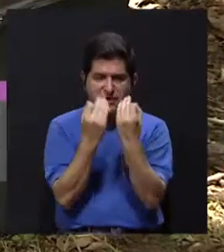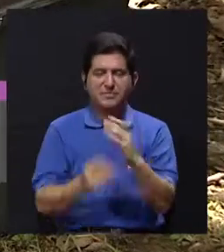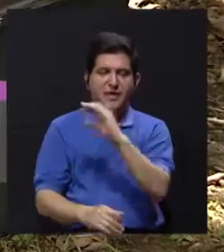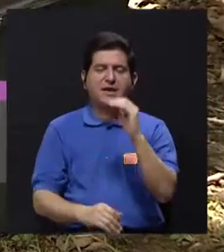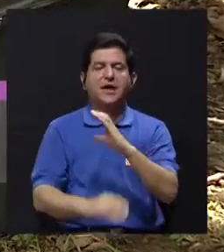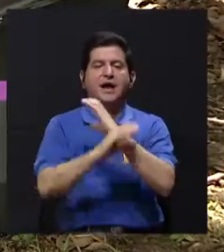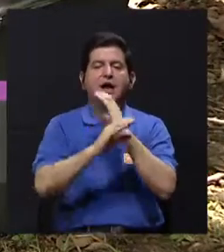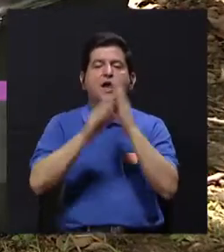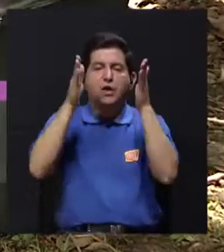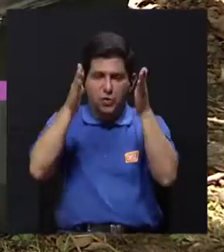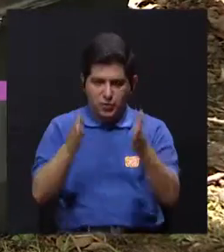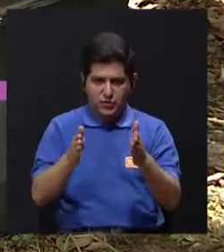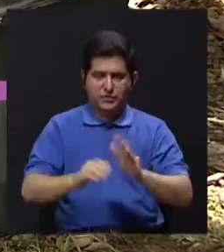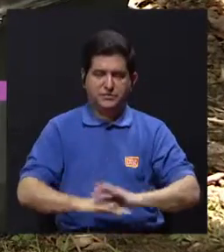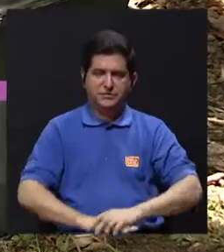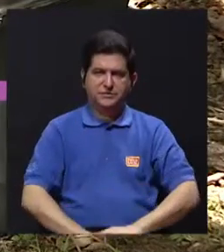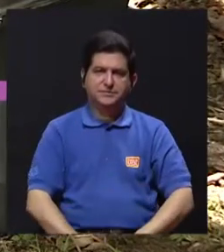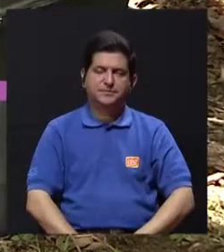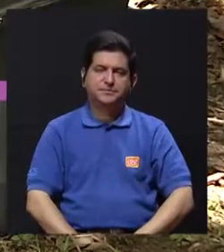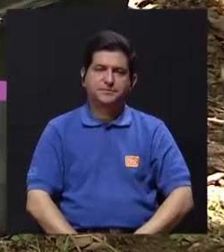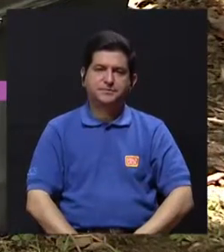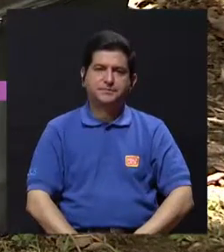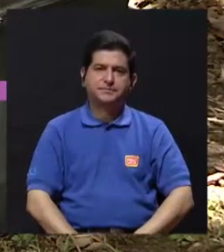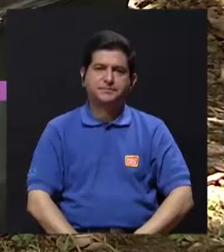también. O cuidadores, exactamente.